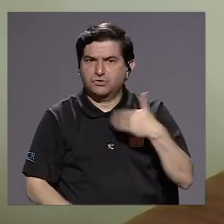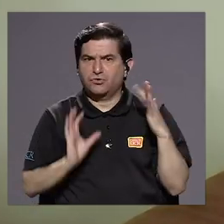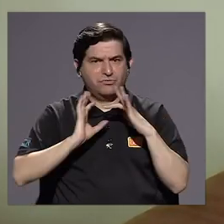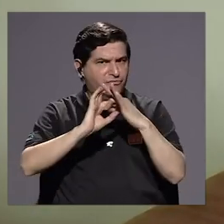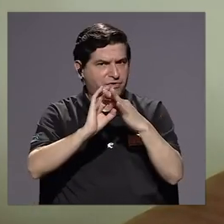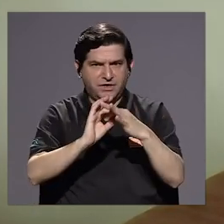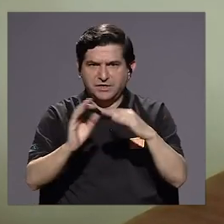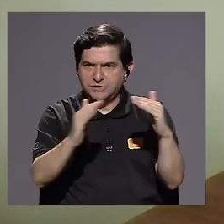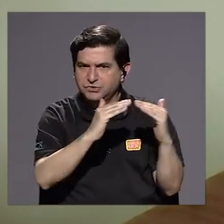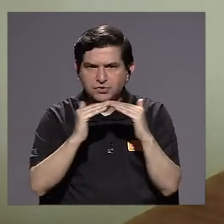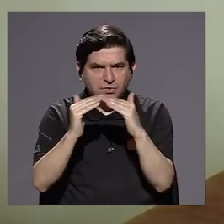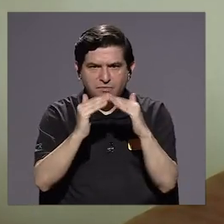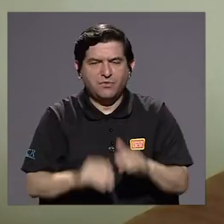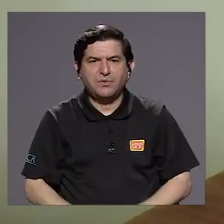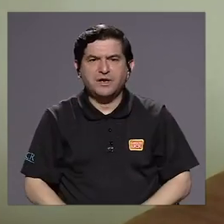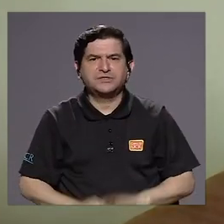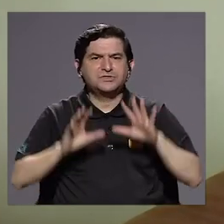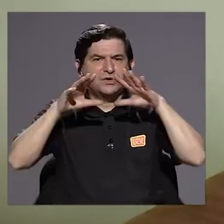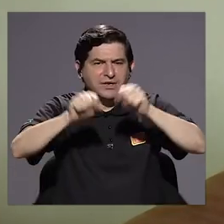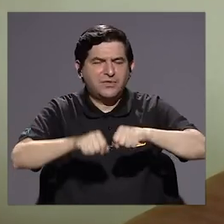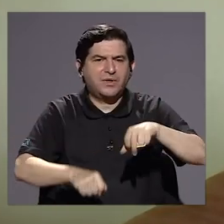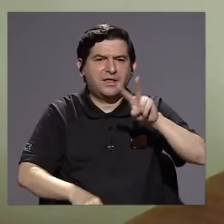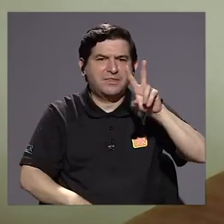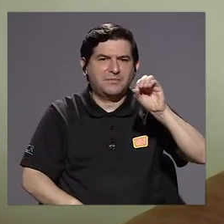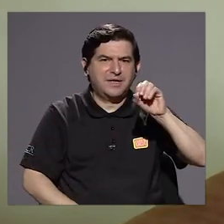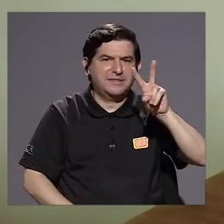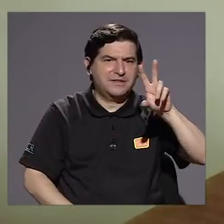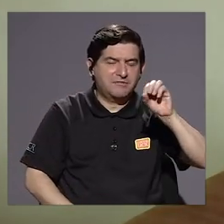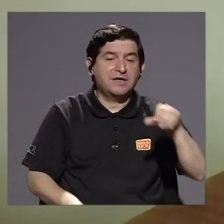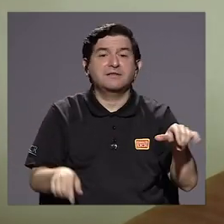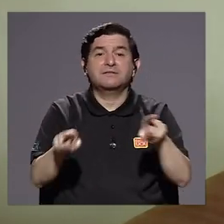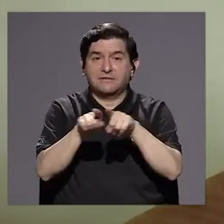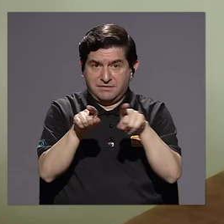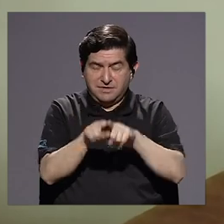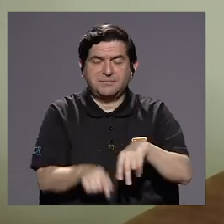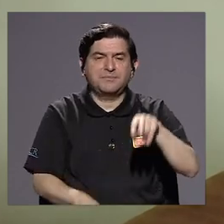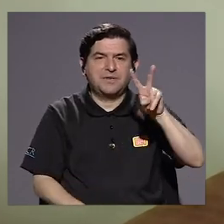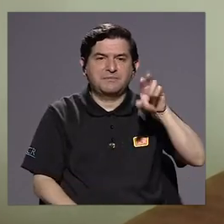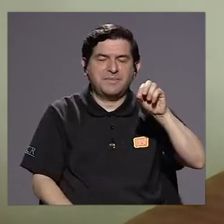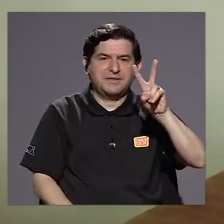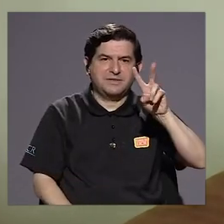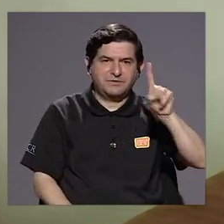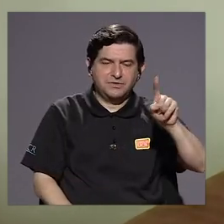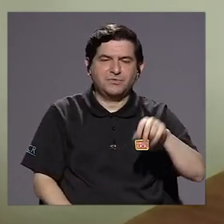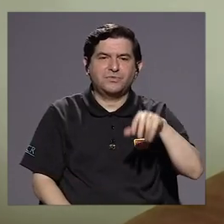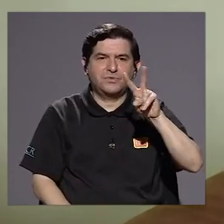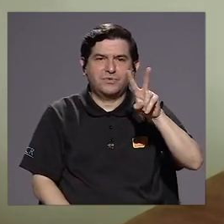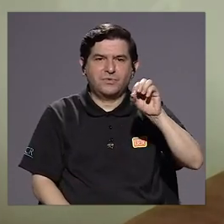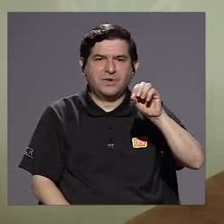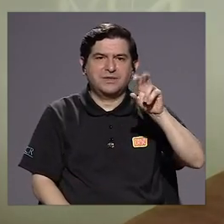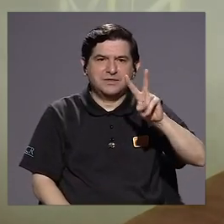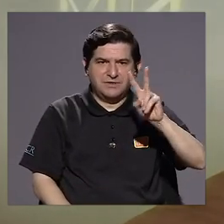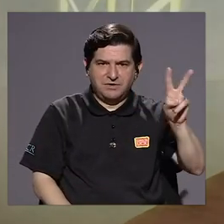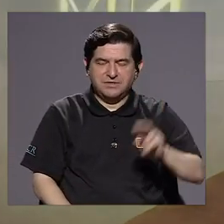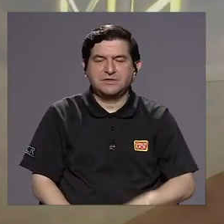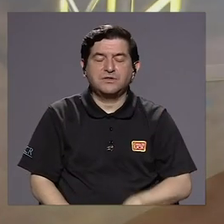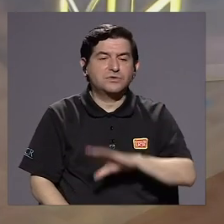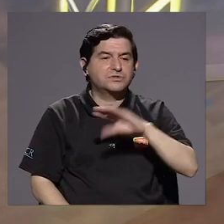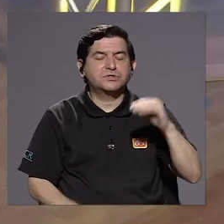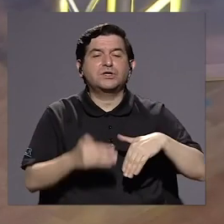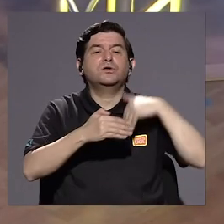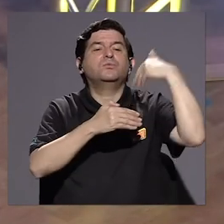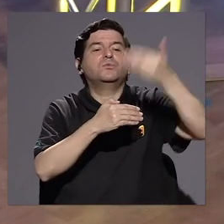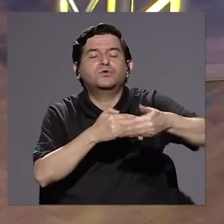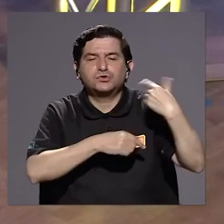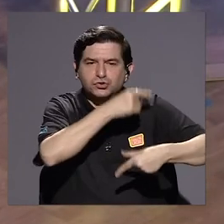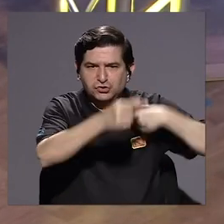con la población que se egresa en el 2020, tiene que ver con la que se egresa en el 2021, 2022 y el resto de las generaciones,